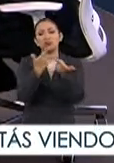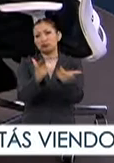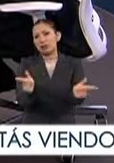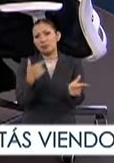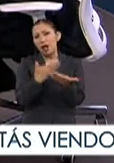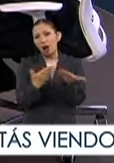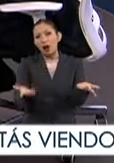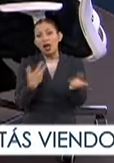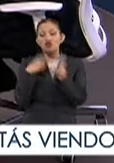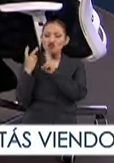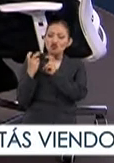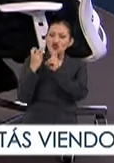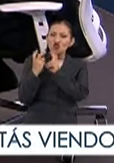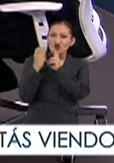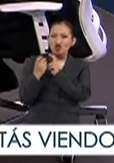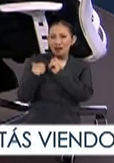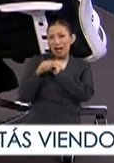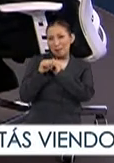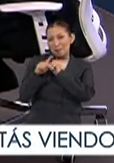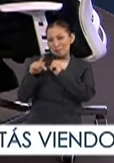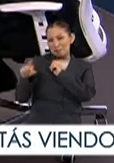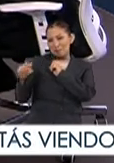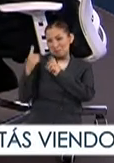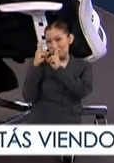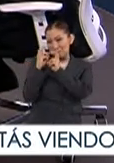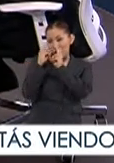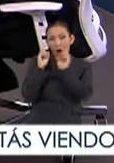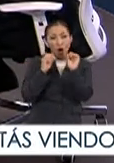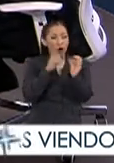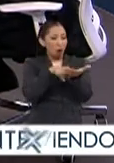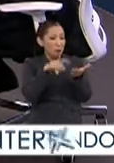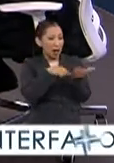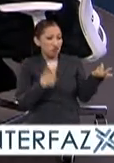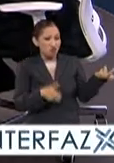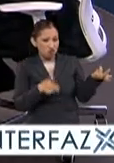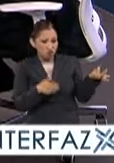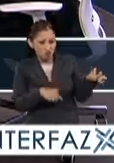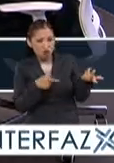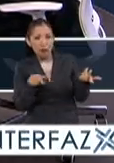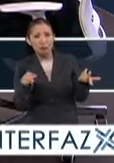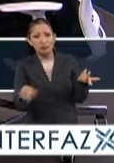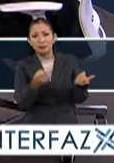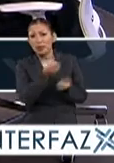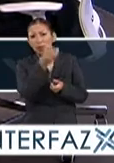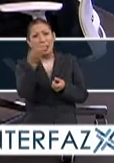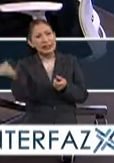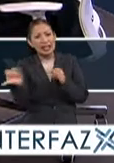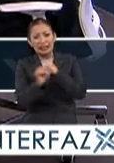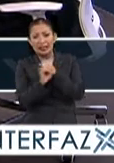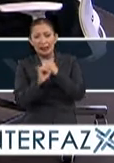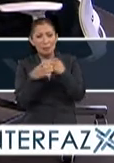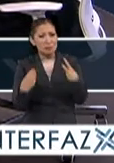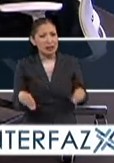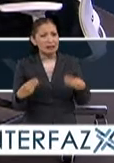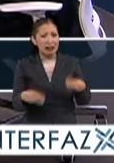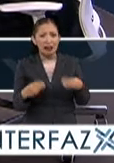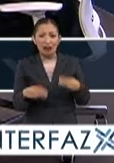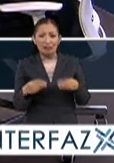fácil bajar una canción por internet o comprar instrumentos incluso por cualquiera de estos mercados